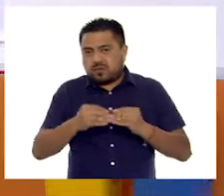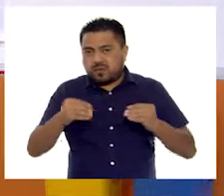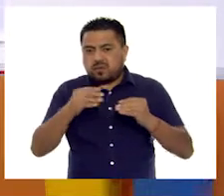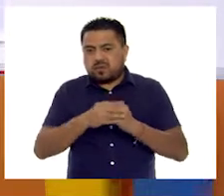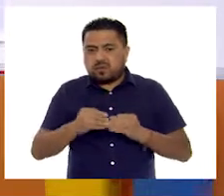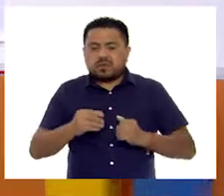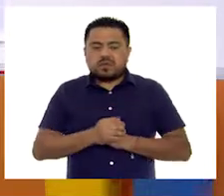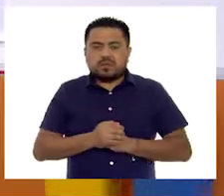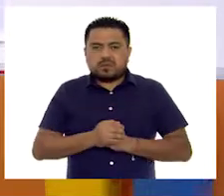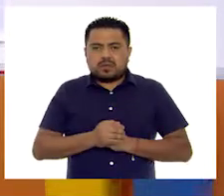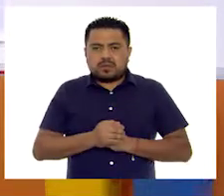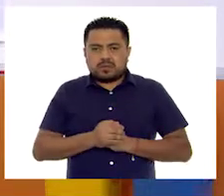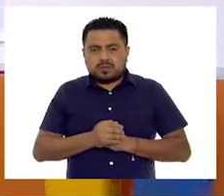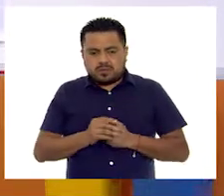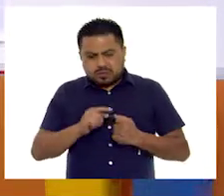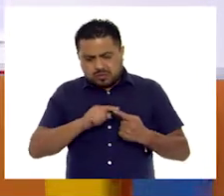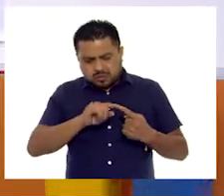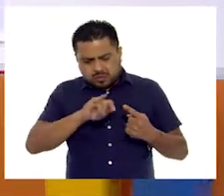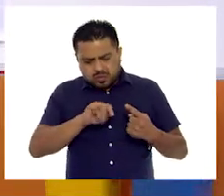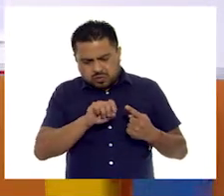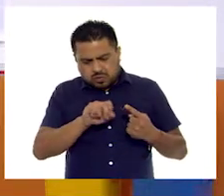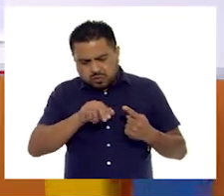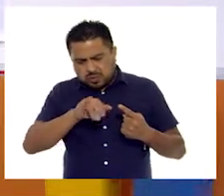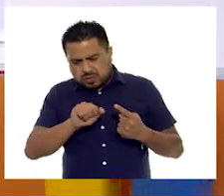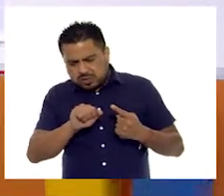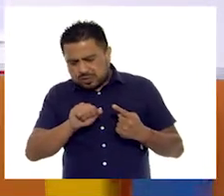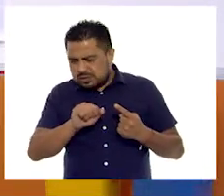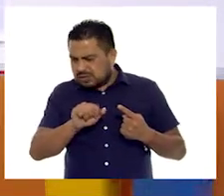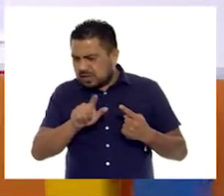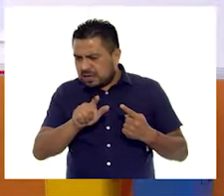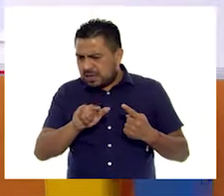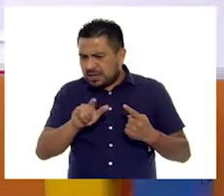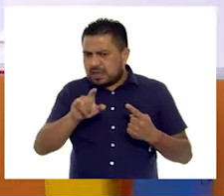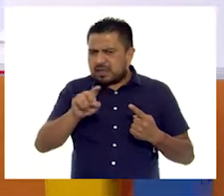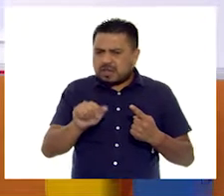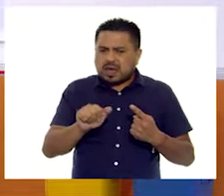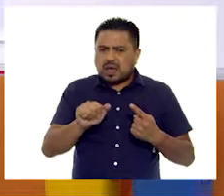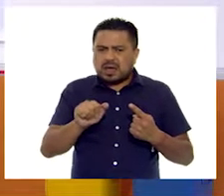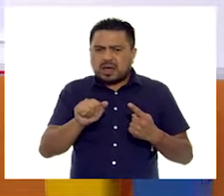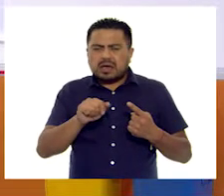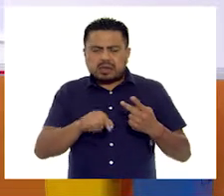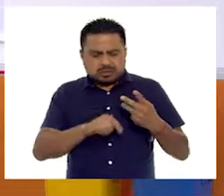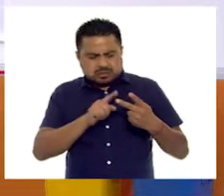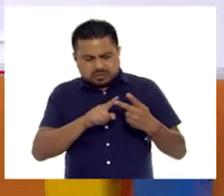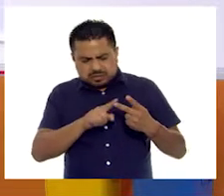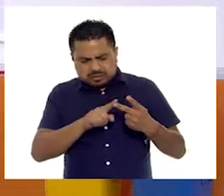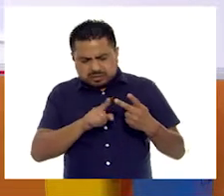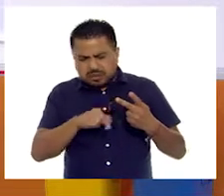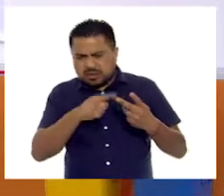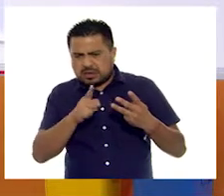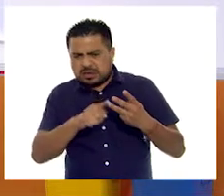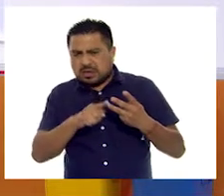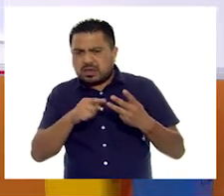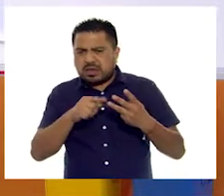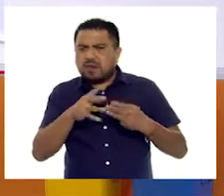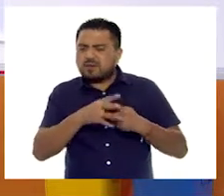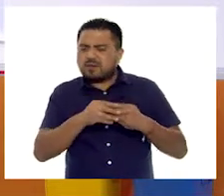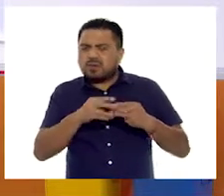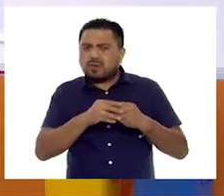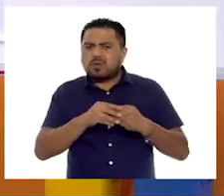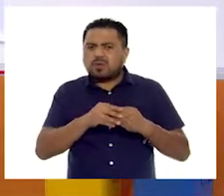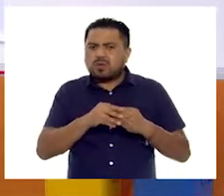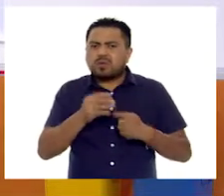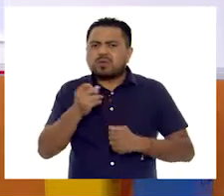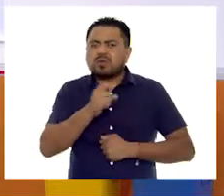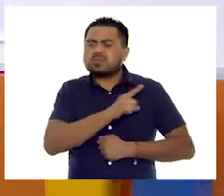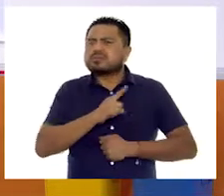Jonás... Jonás, Alondra y Lidia eran fruta los lunes. Fruta los lunes. Entonces, ¿cuántas